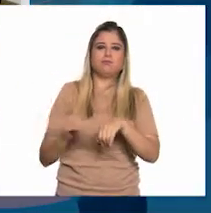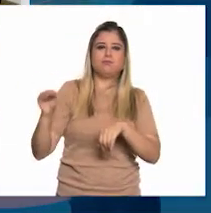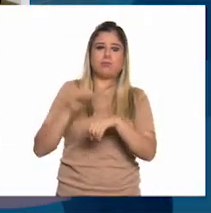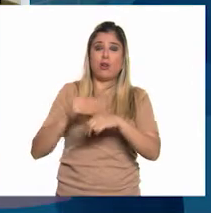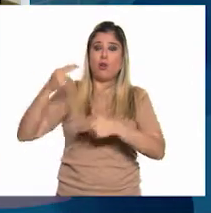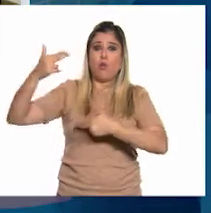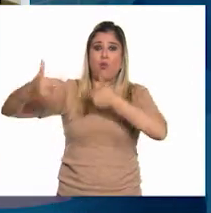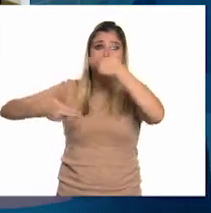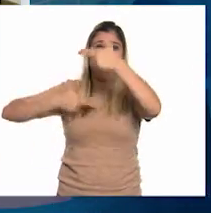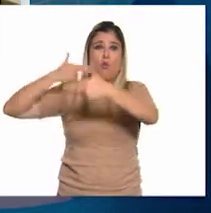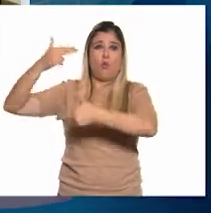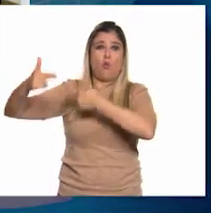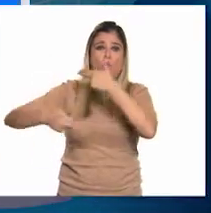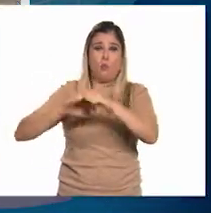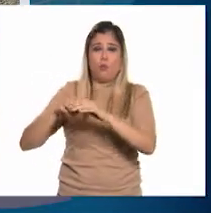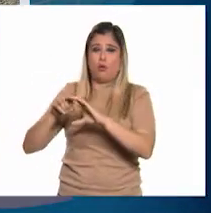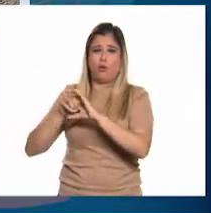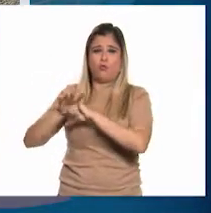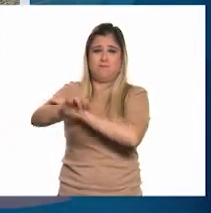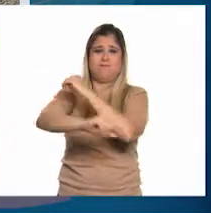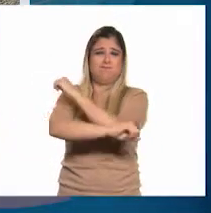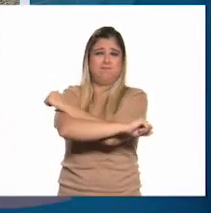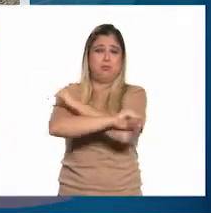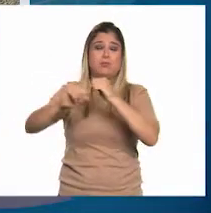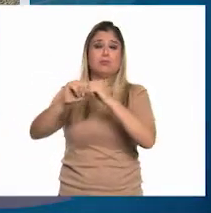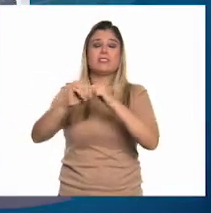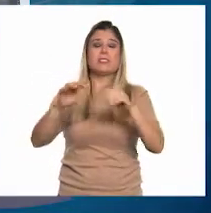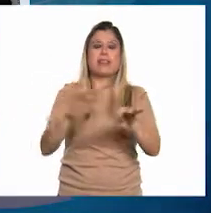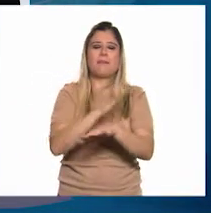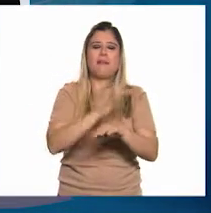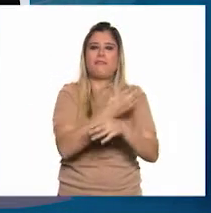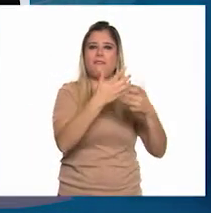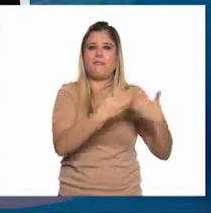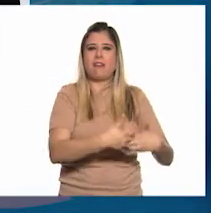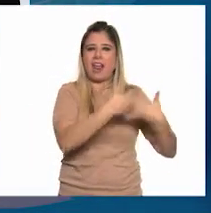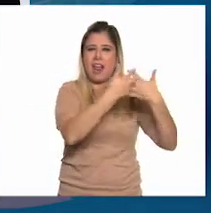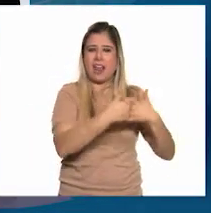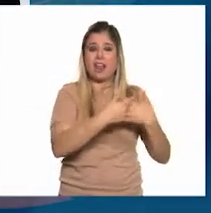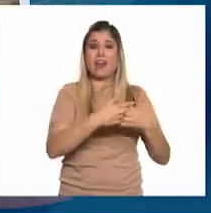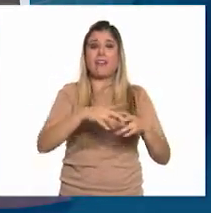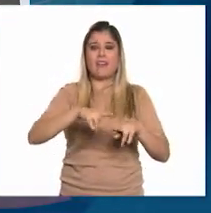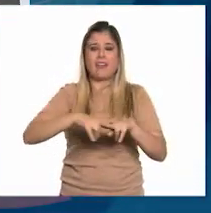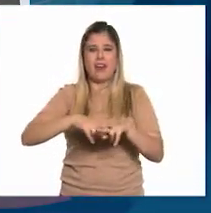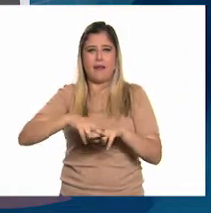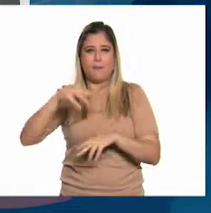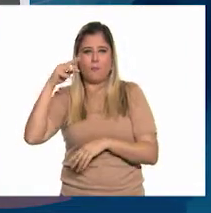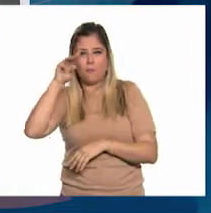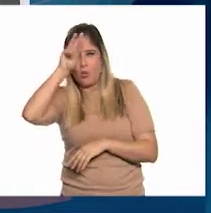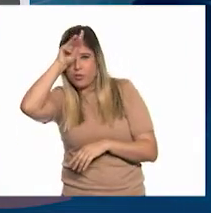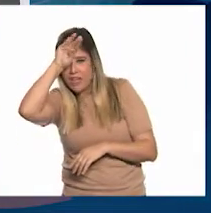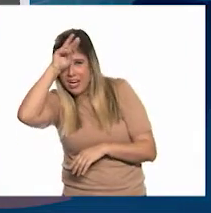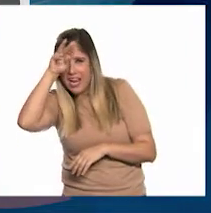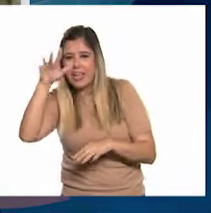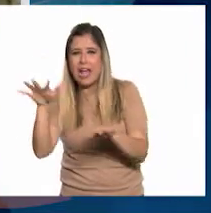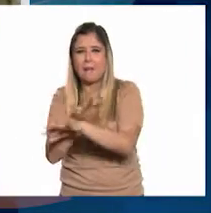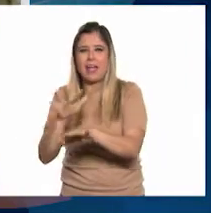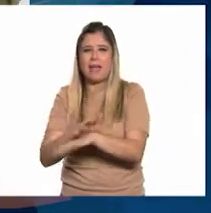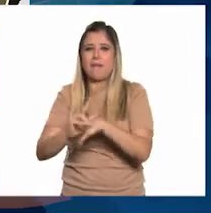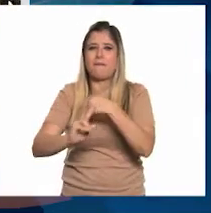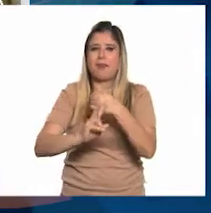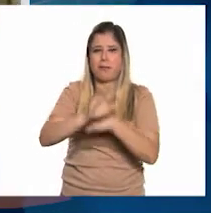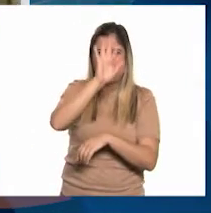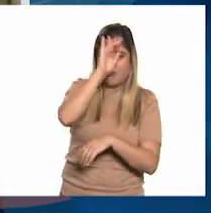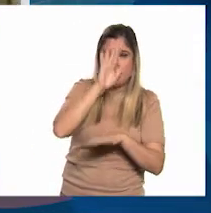fue cambiado por el humo de las fábricas. Se desarrolló la industria metalúrgica en Monterrey, la del vidrio en Monterrey también, las